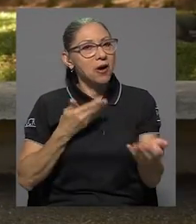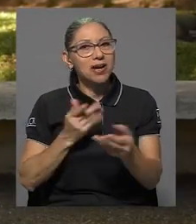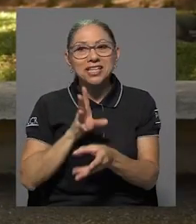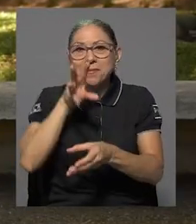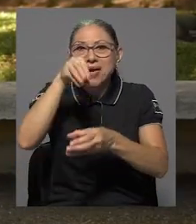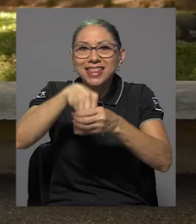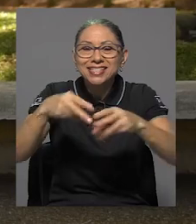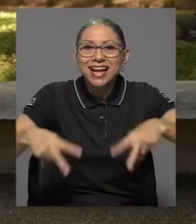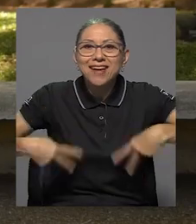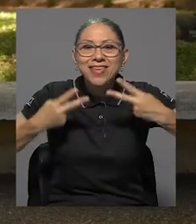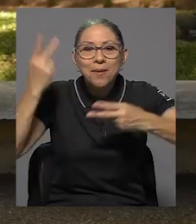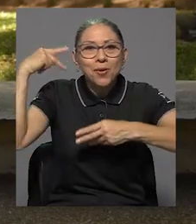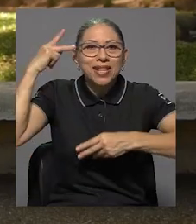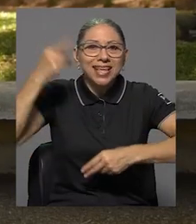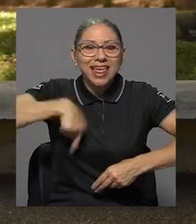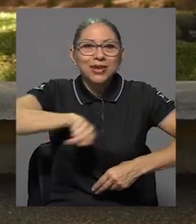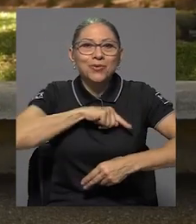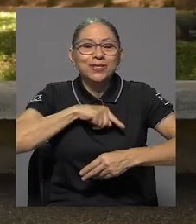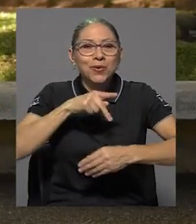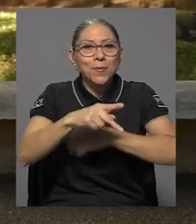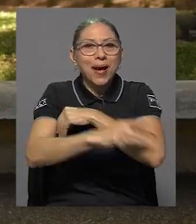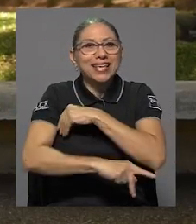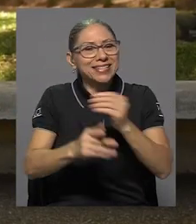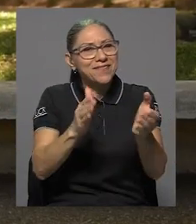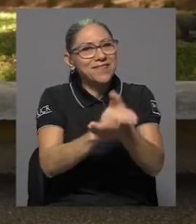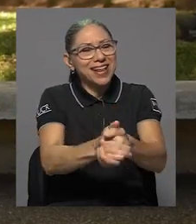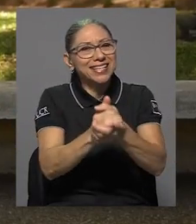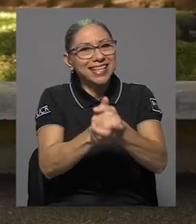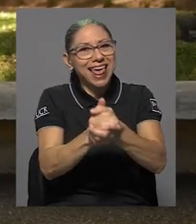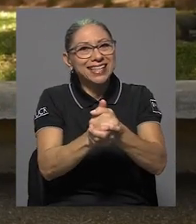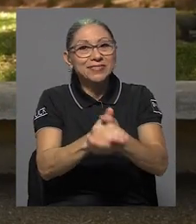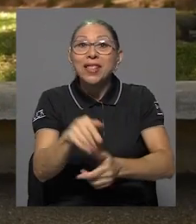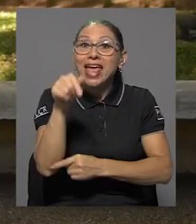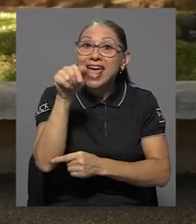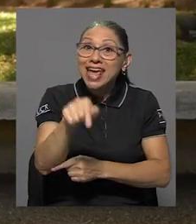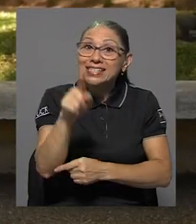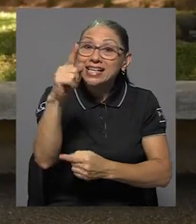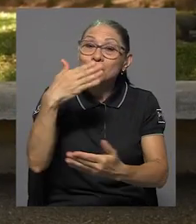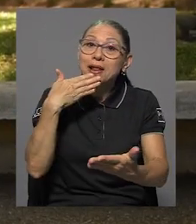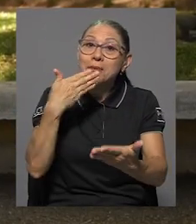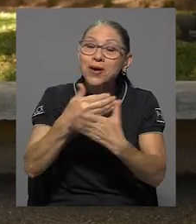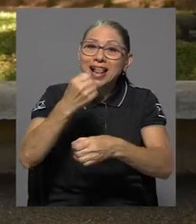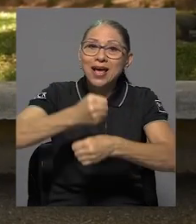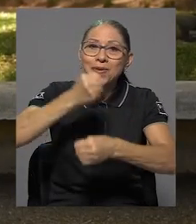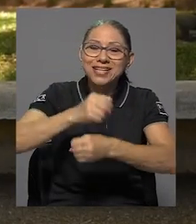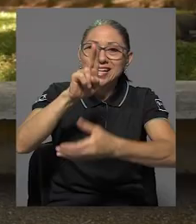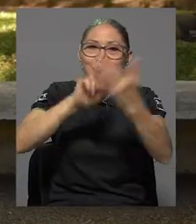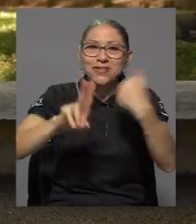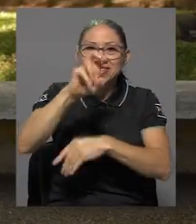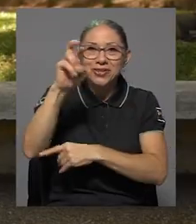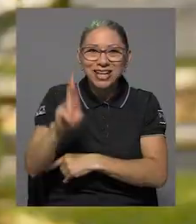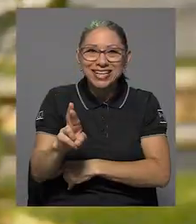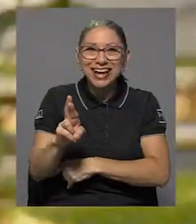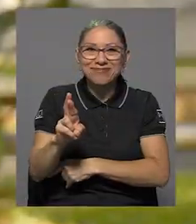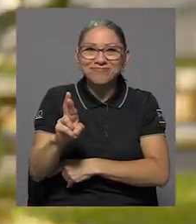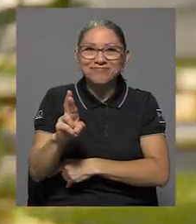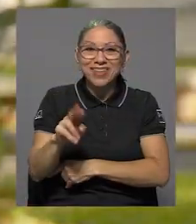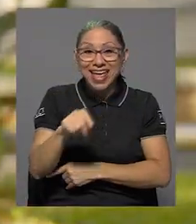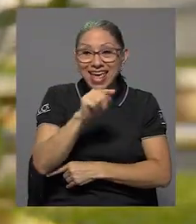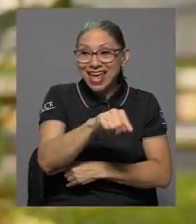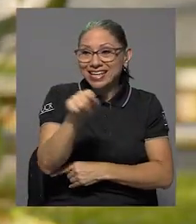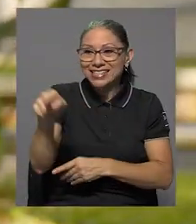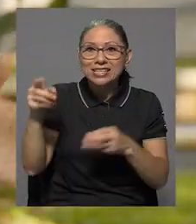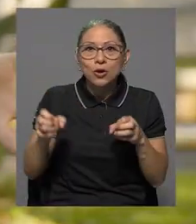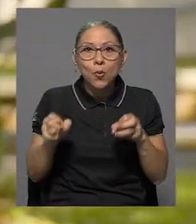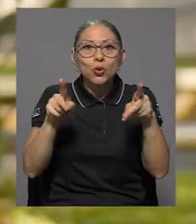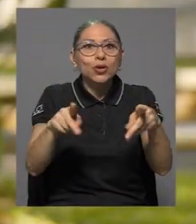meterse, como dice uno, en la vida política de nuestro país. Felicidades, verdad. Muchísimas gracias. parece a mí que es una de las buenas labores de la Universidad de Costa